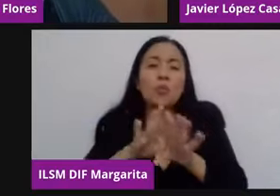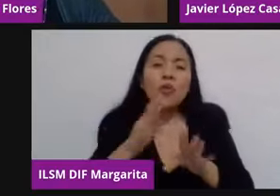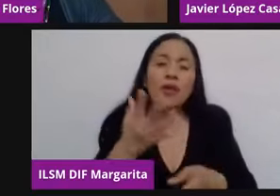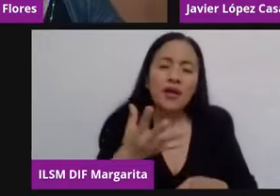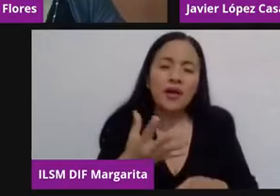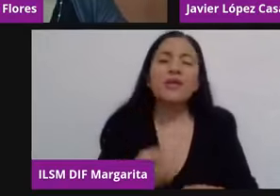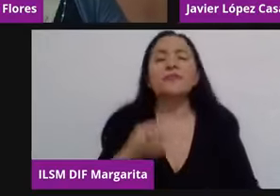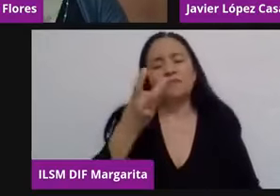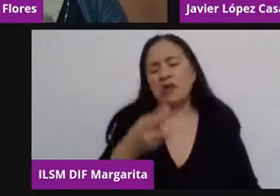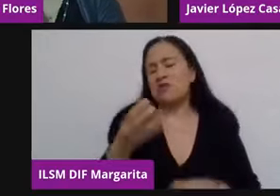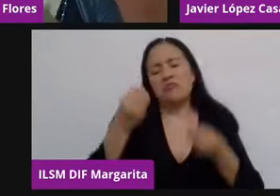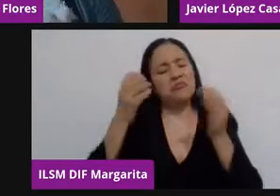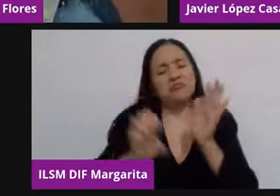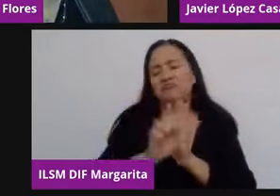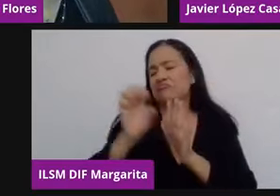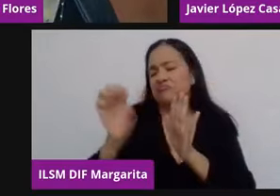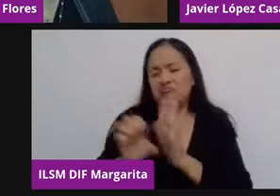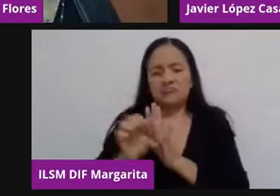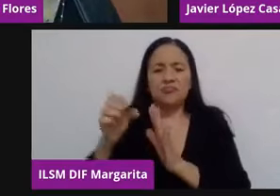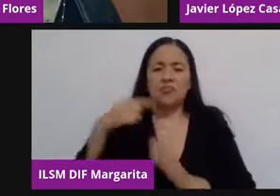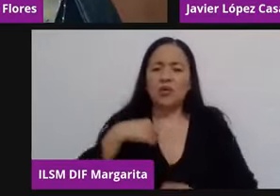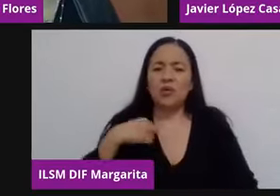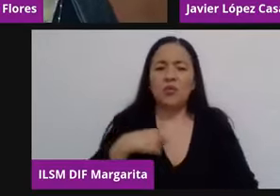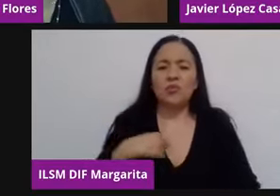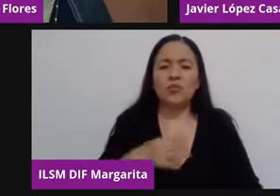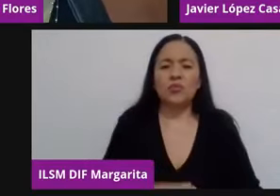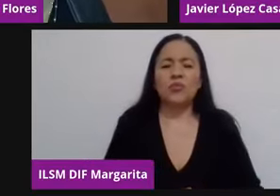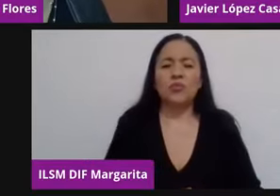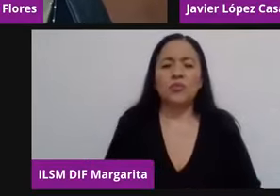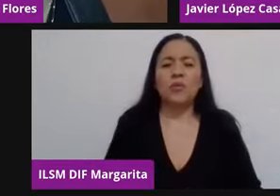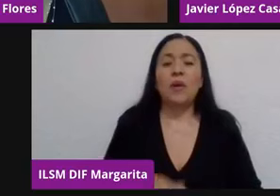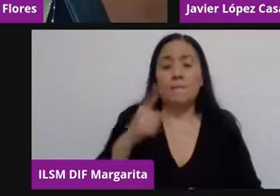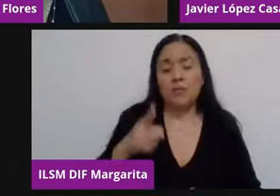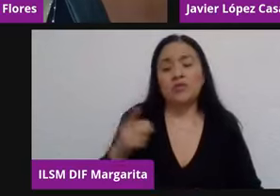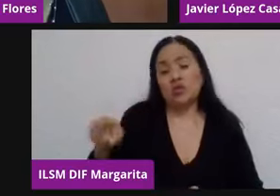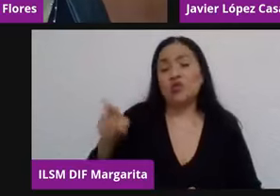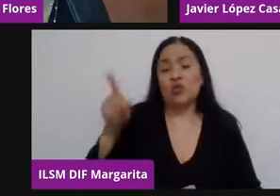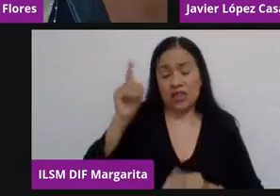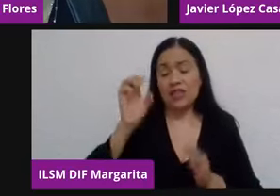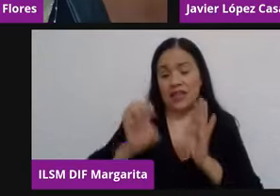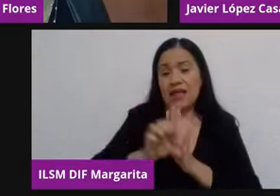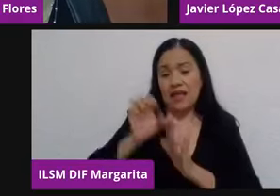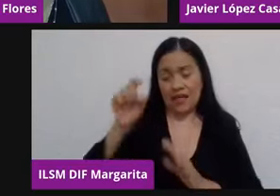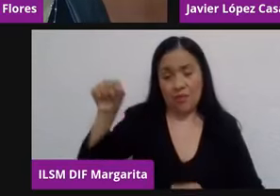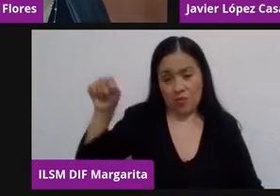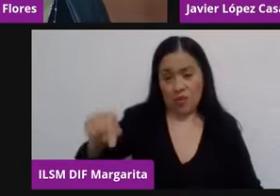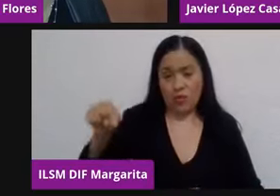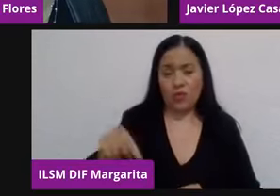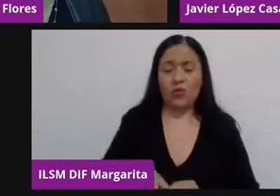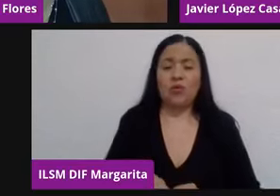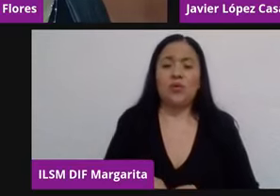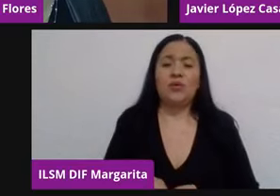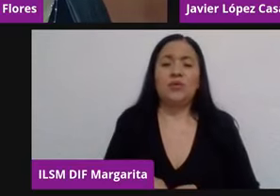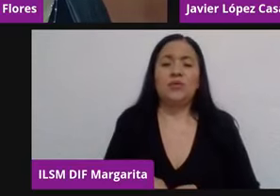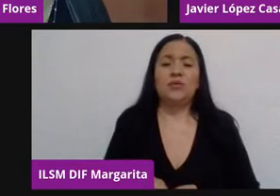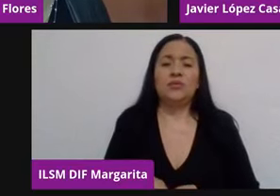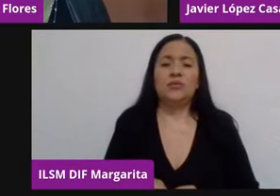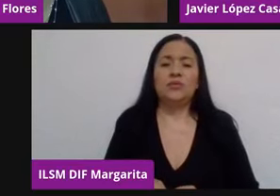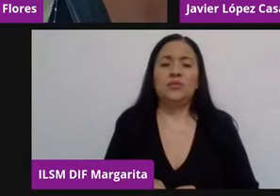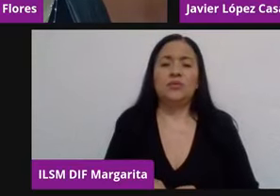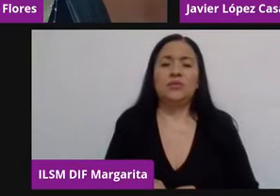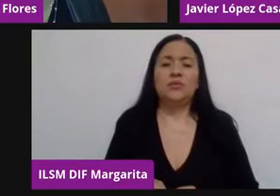ejemplos y ejemplos de lo que está pasando y cómo está avanzando. Pero es uno de los tantos ejemplos que hoy se pueden presentar sobre cómo